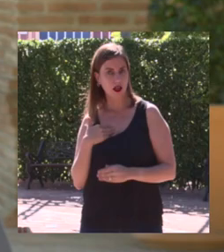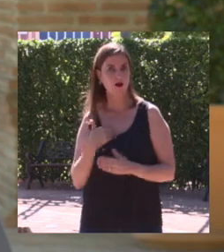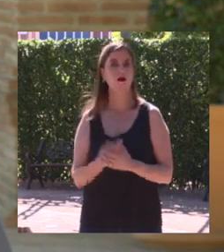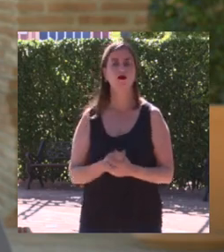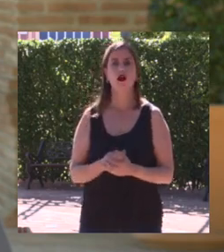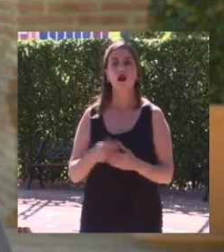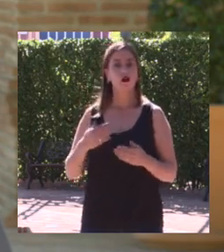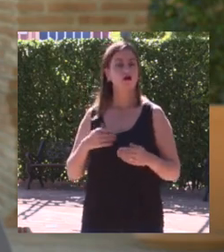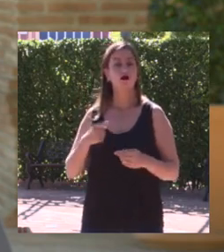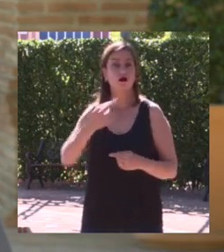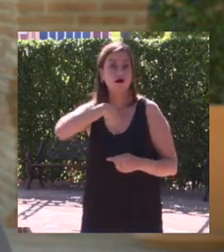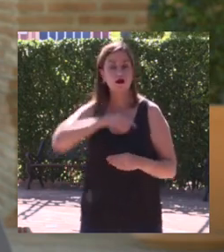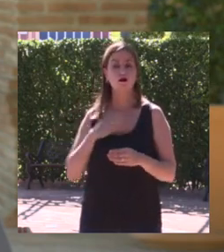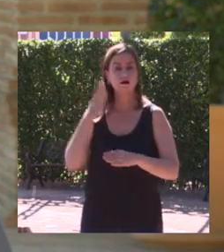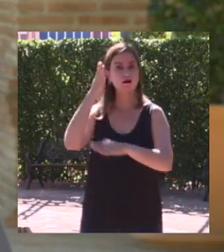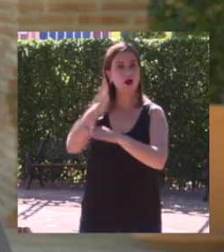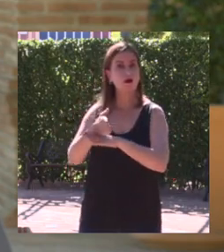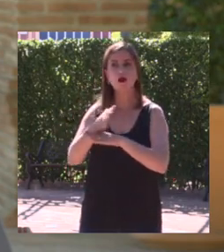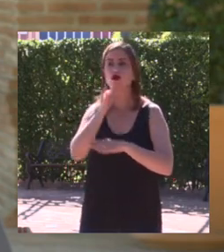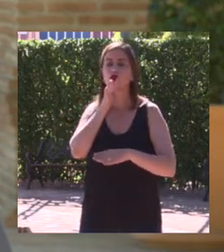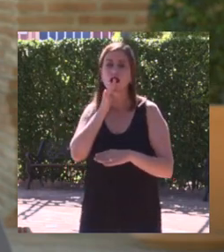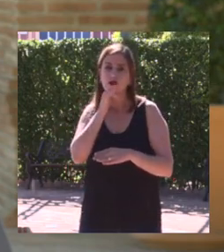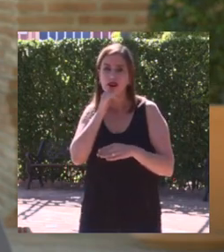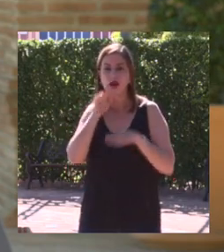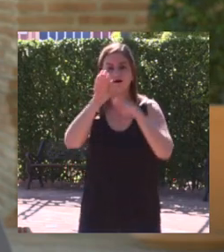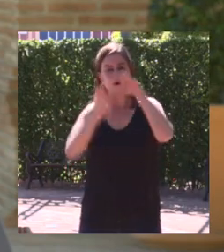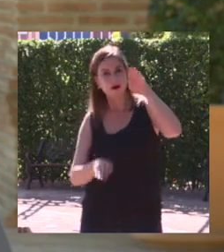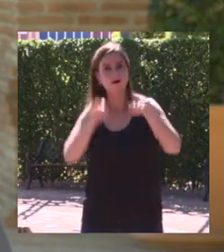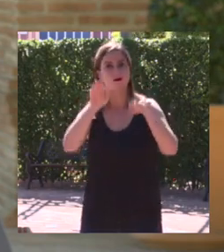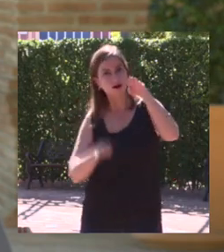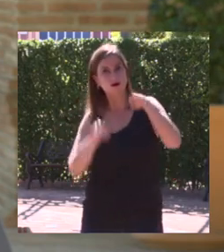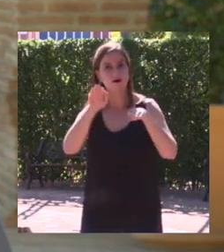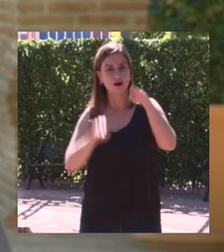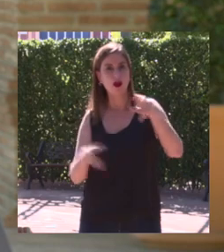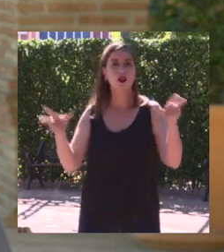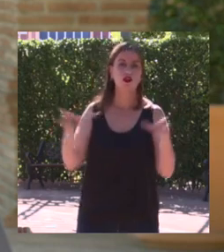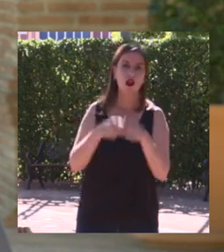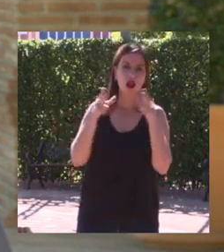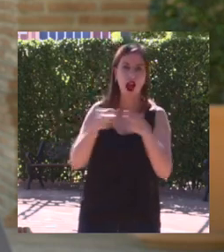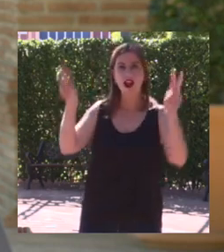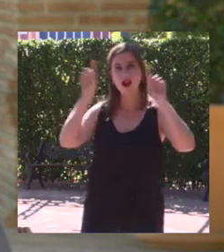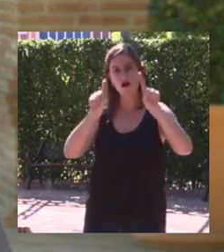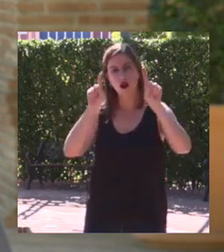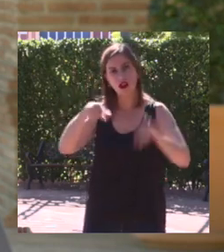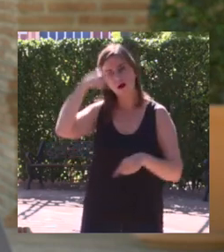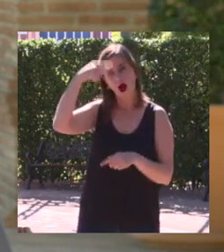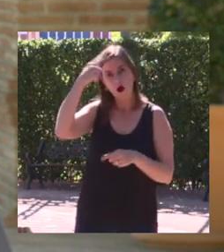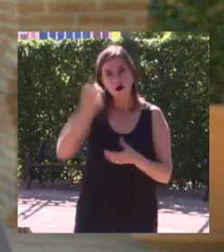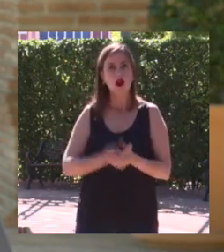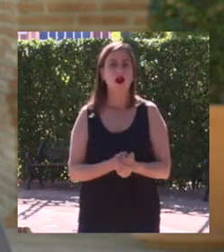Allí donde vamos sigue habiendo enormes diferencias educativas, sociales, culturales,